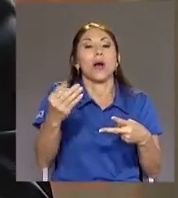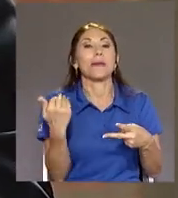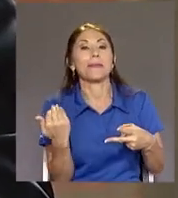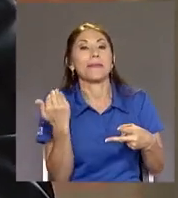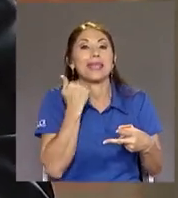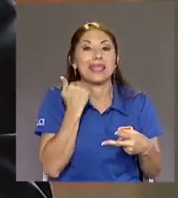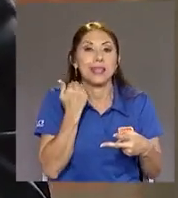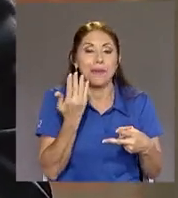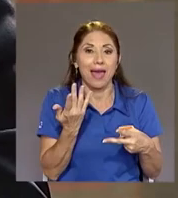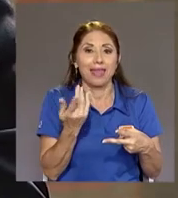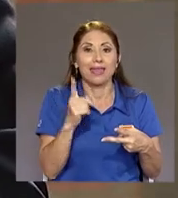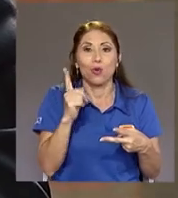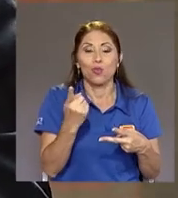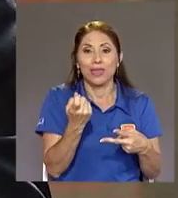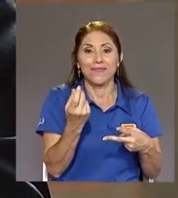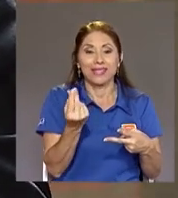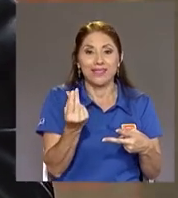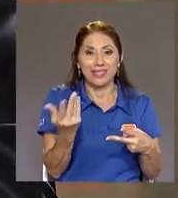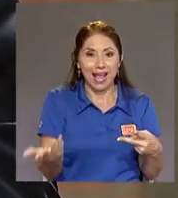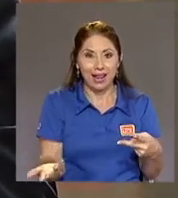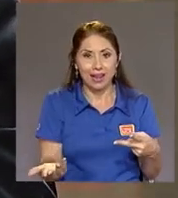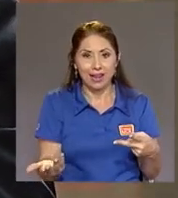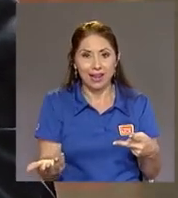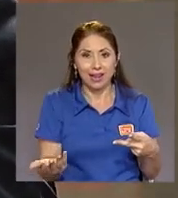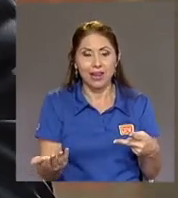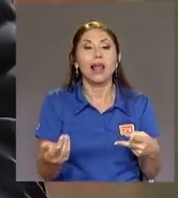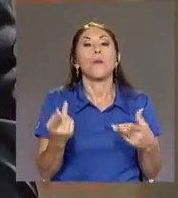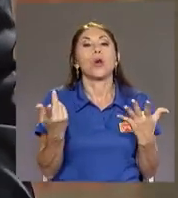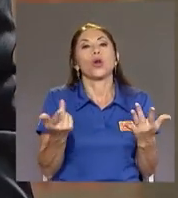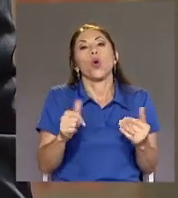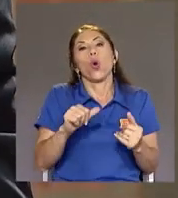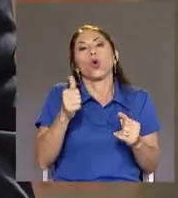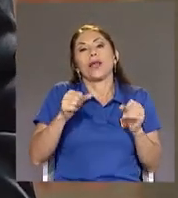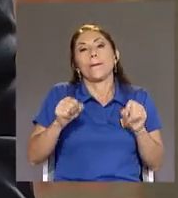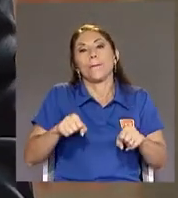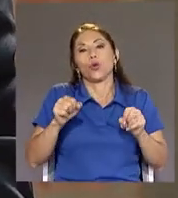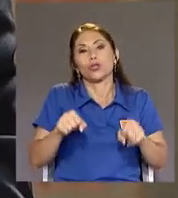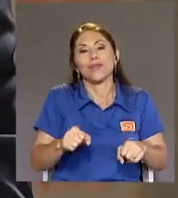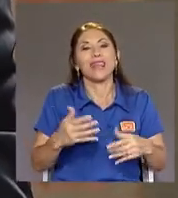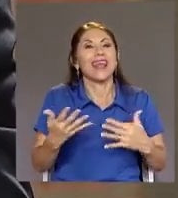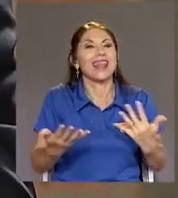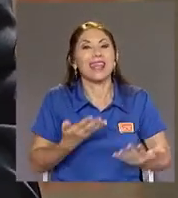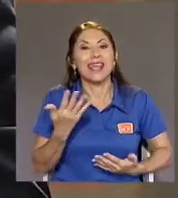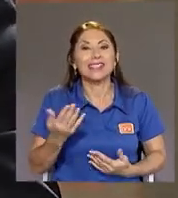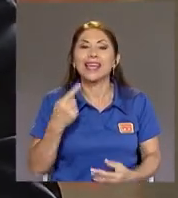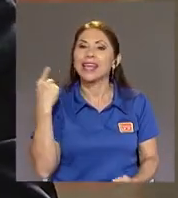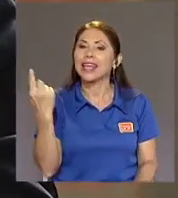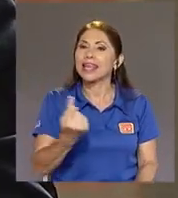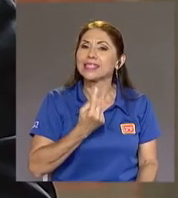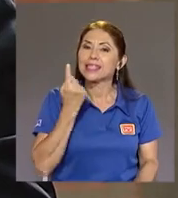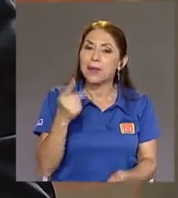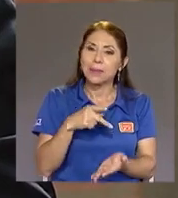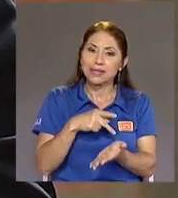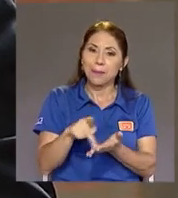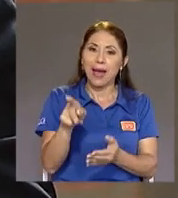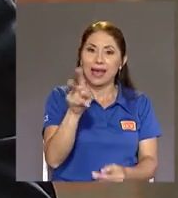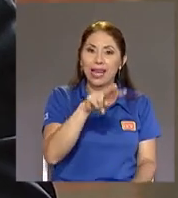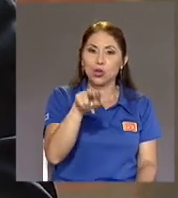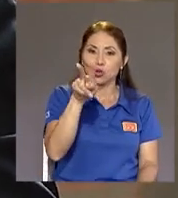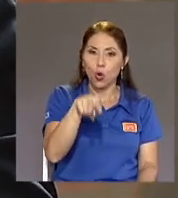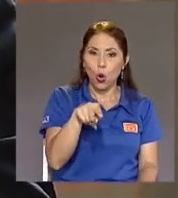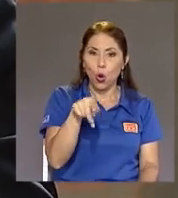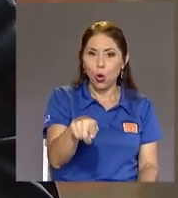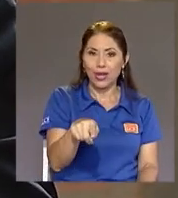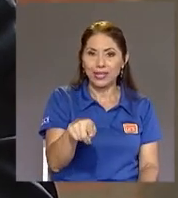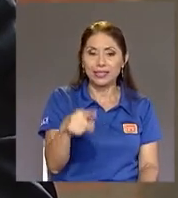La otra Posibilidad que hay Es que siempre Se paguen Los colones Pero que estos colones Hayan sufrido Algún tipo